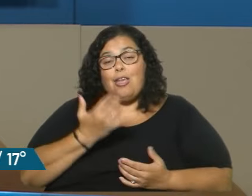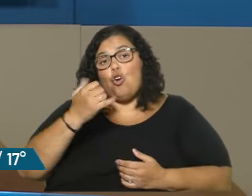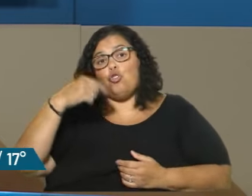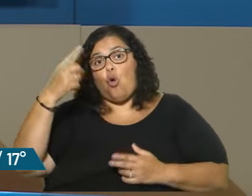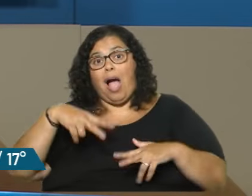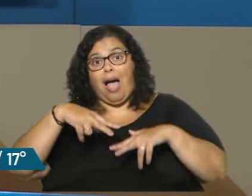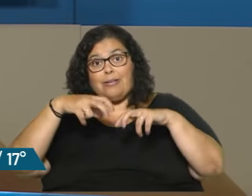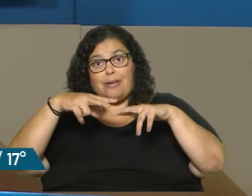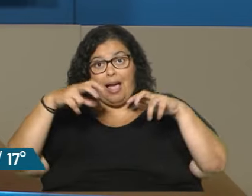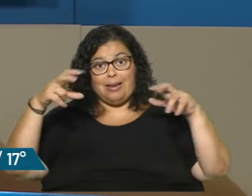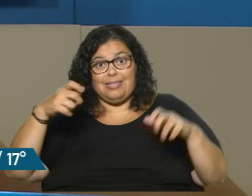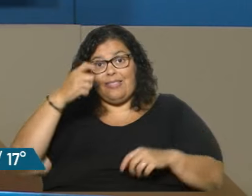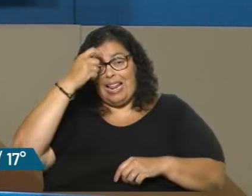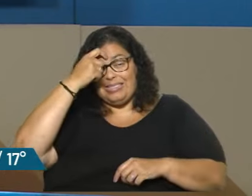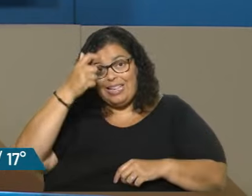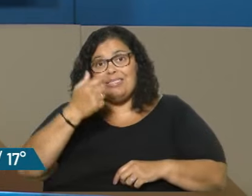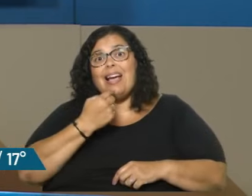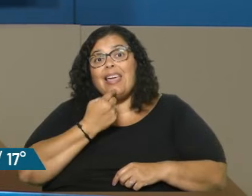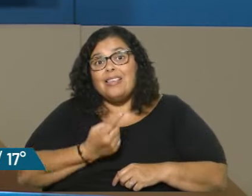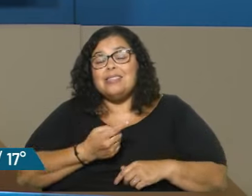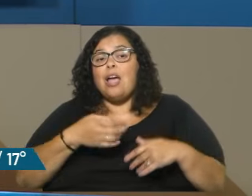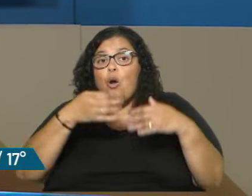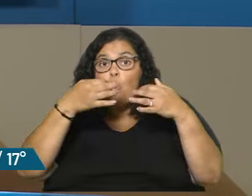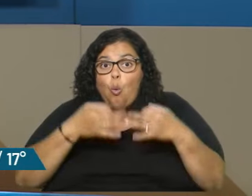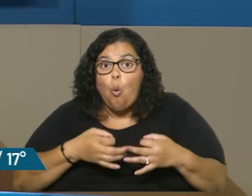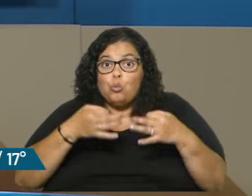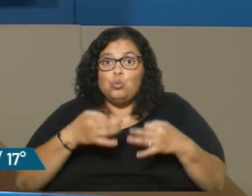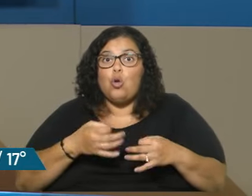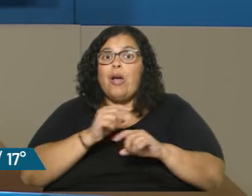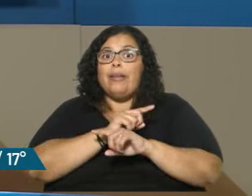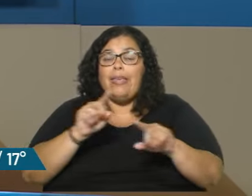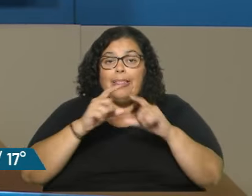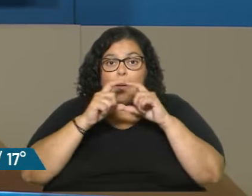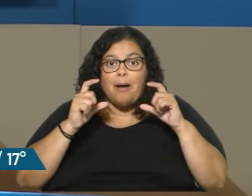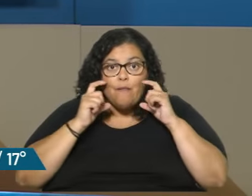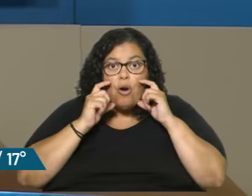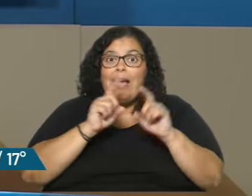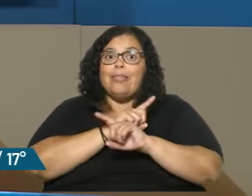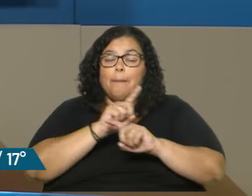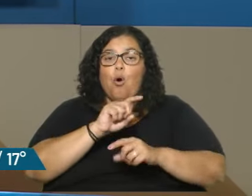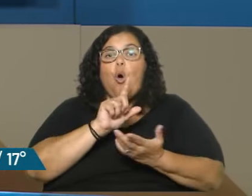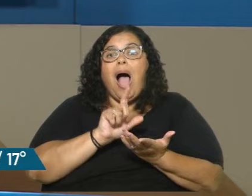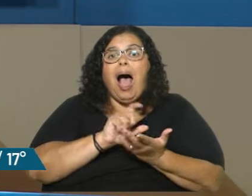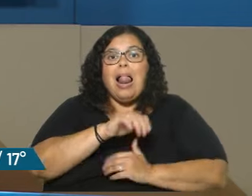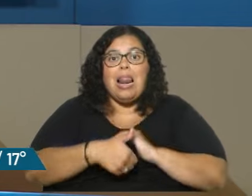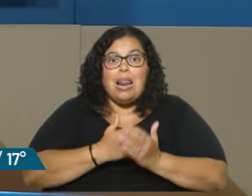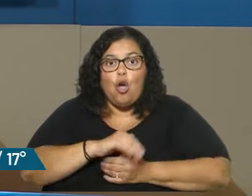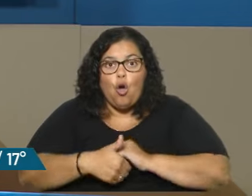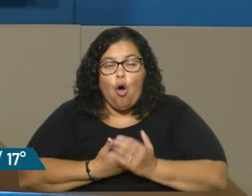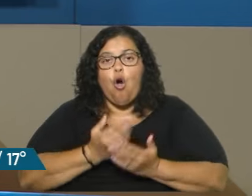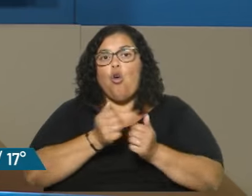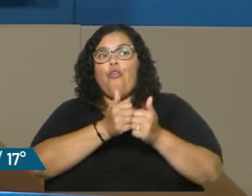robusto de la ciencia, que dice que justamente ni el tapabocas, ni el alcohol en gel, ni esas medidas de